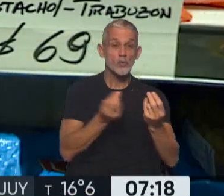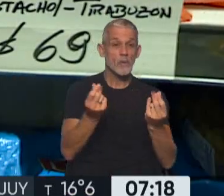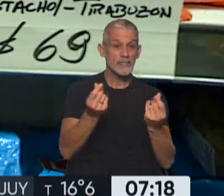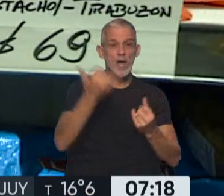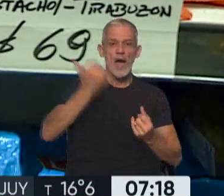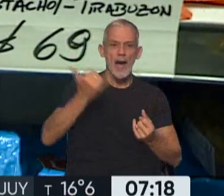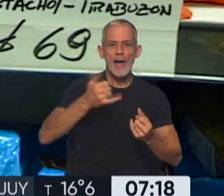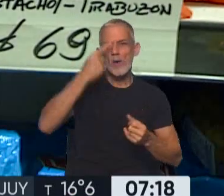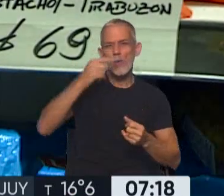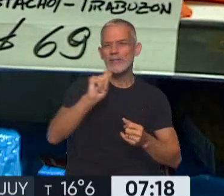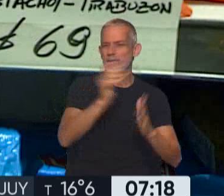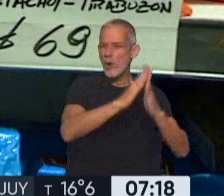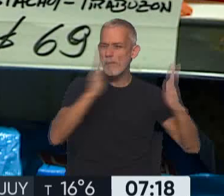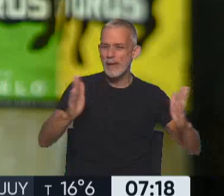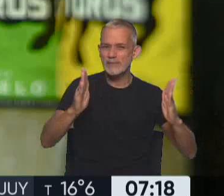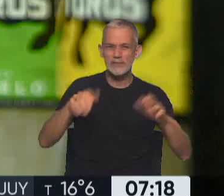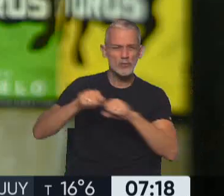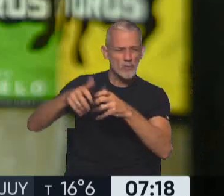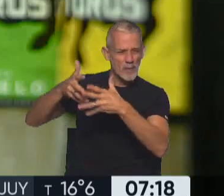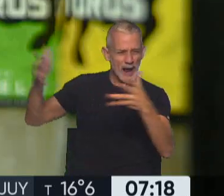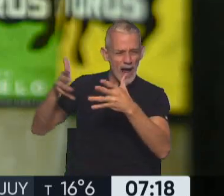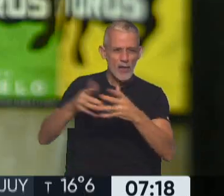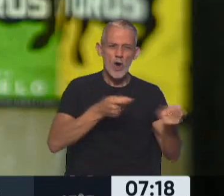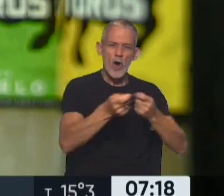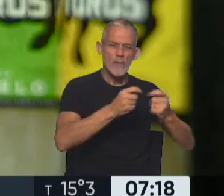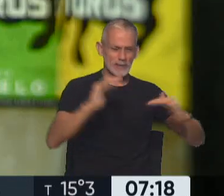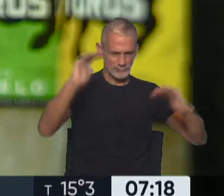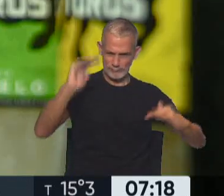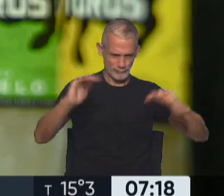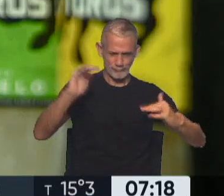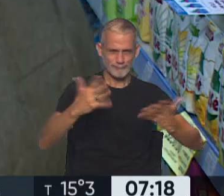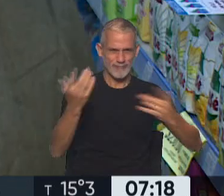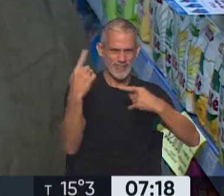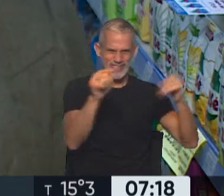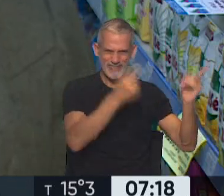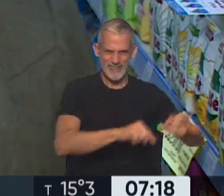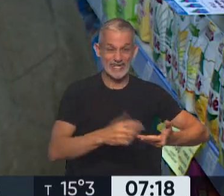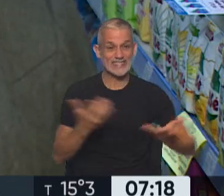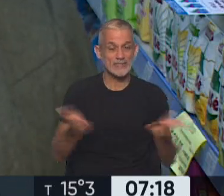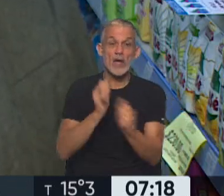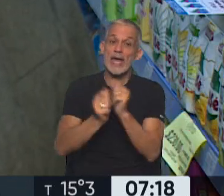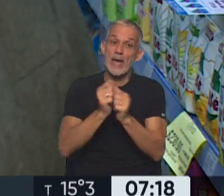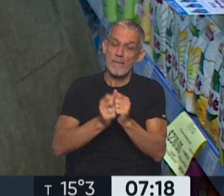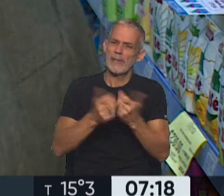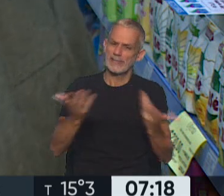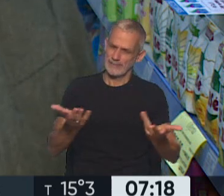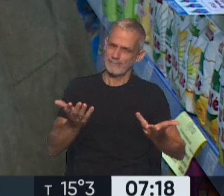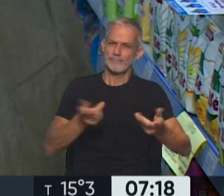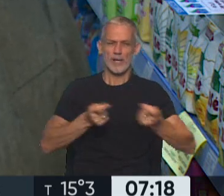se verificó en el último mes entre los grandes supermercados y comercios medianos y chicos. Y las empresas también son